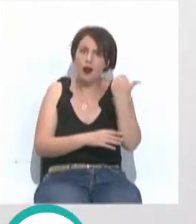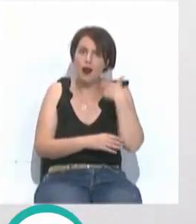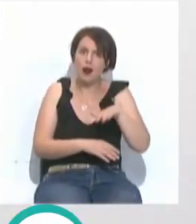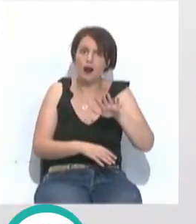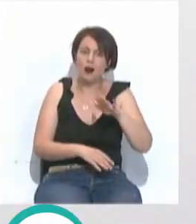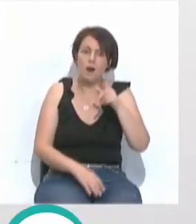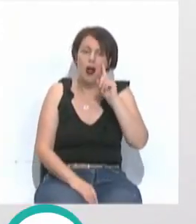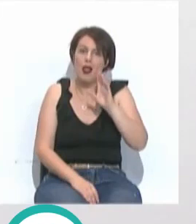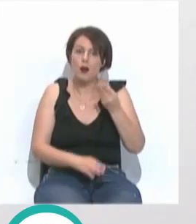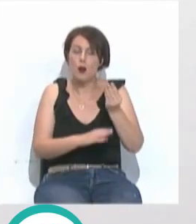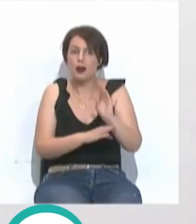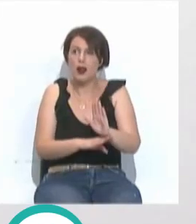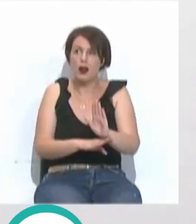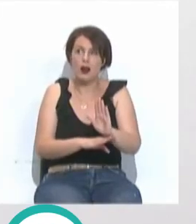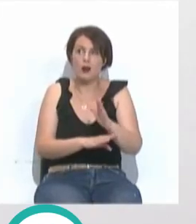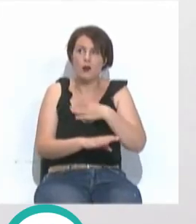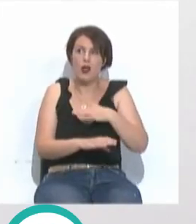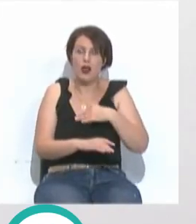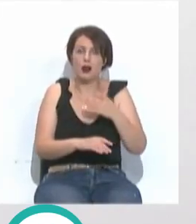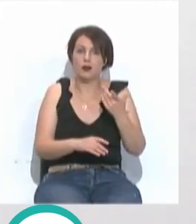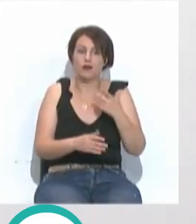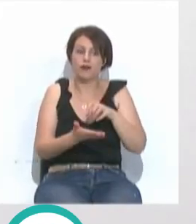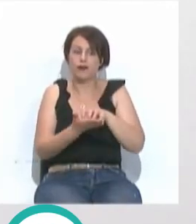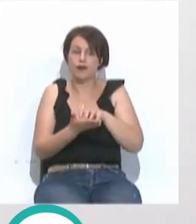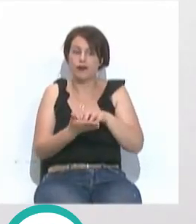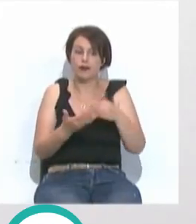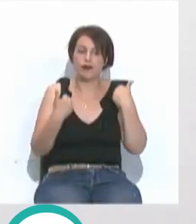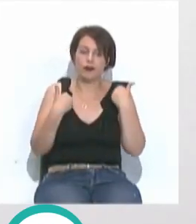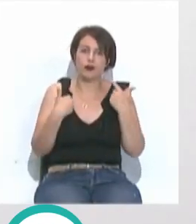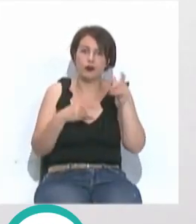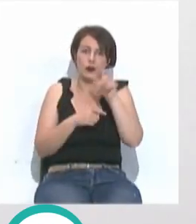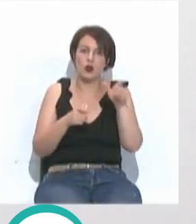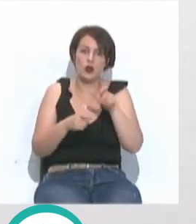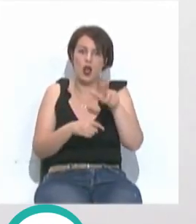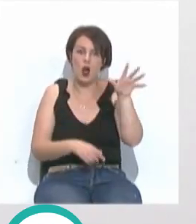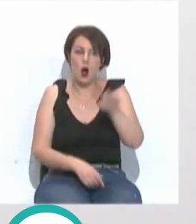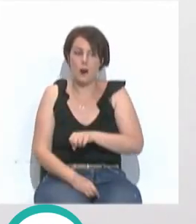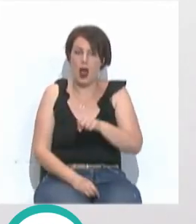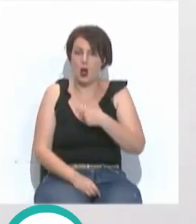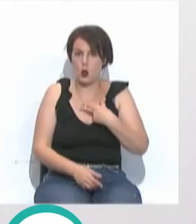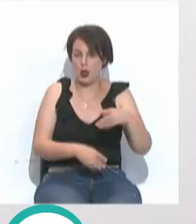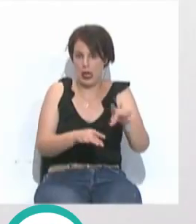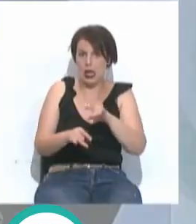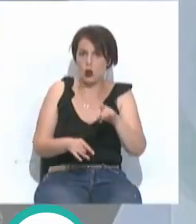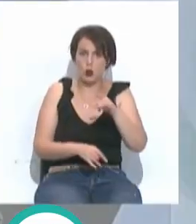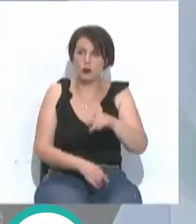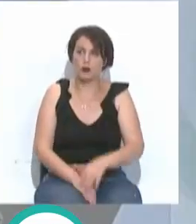parece que la propuesta puede ser discutible por parte de las personas que han comprado ese terreno.